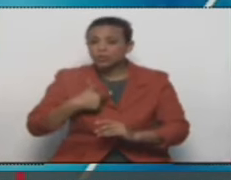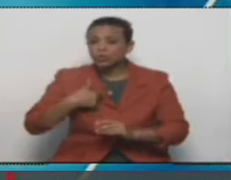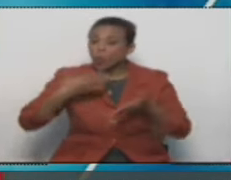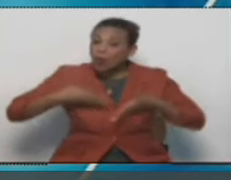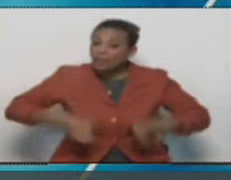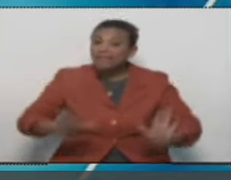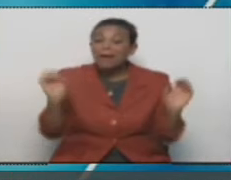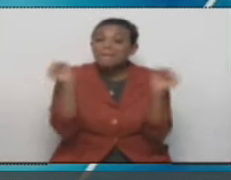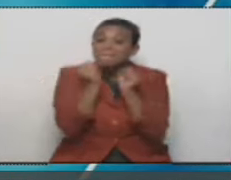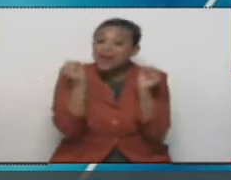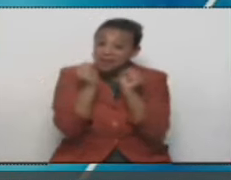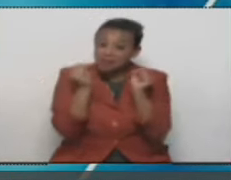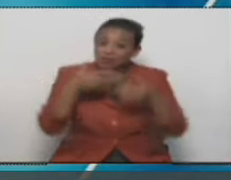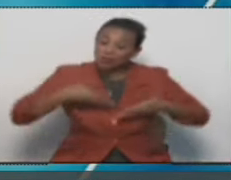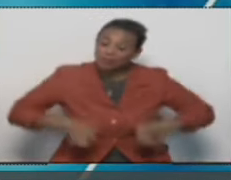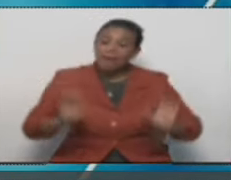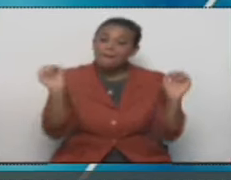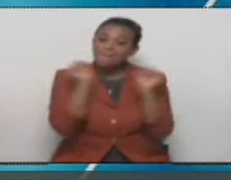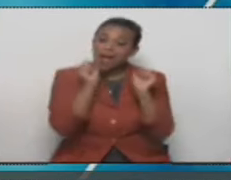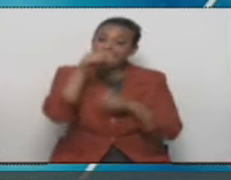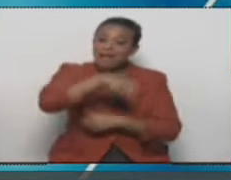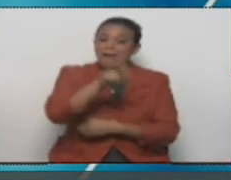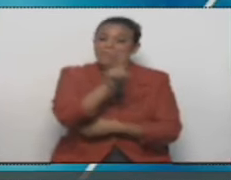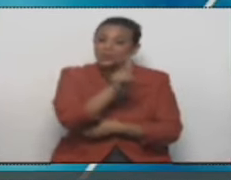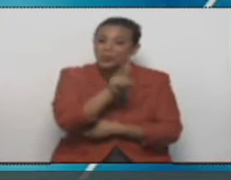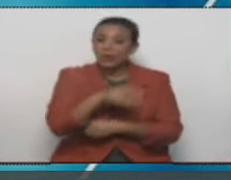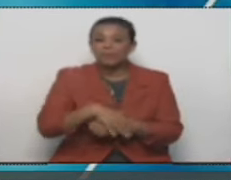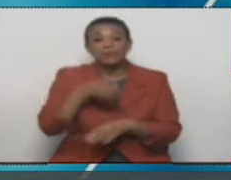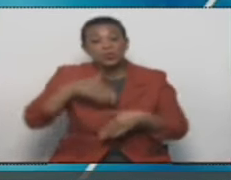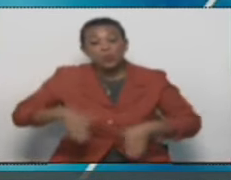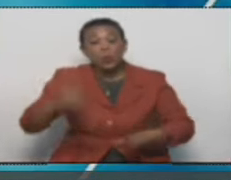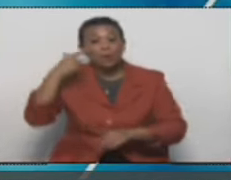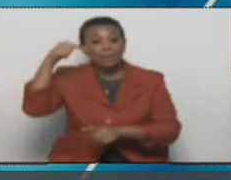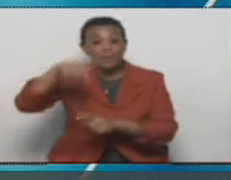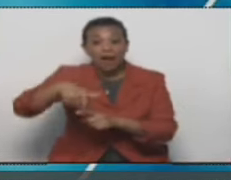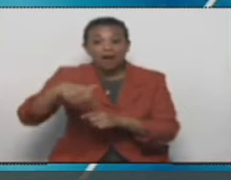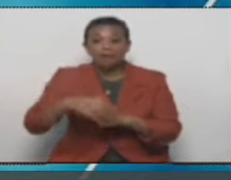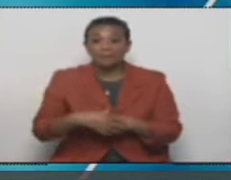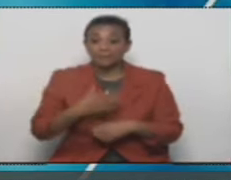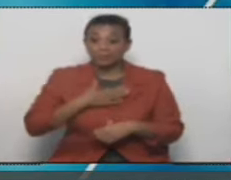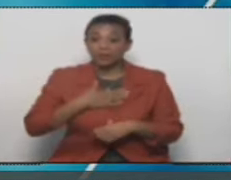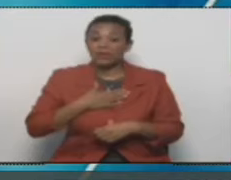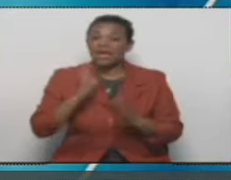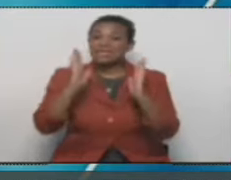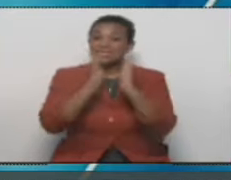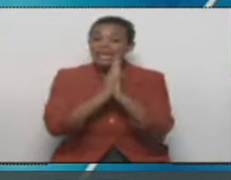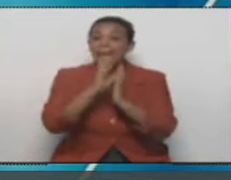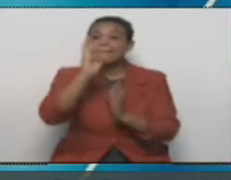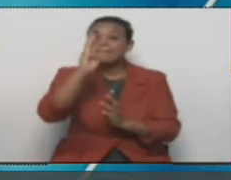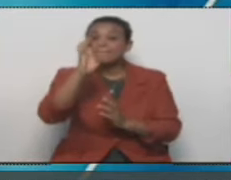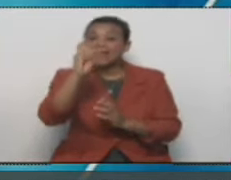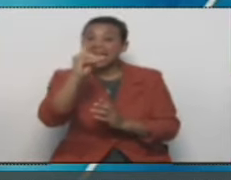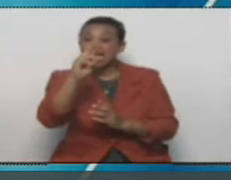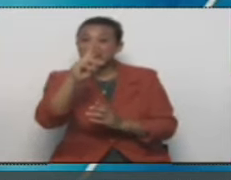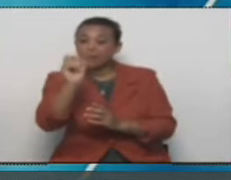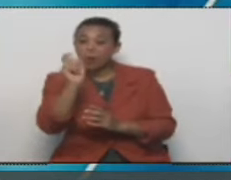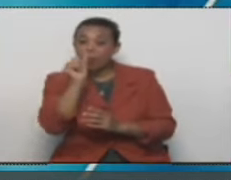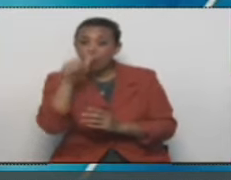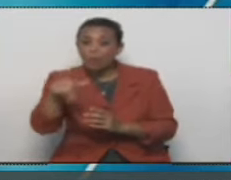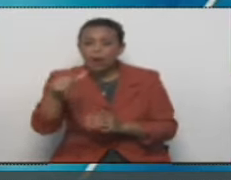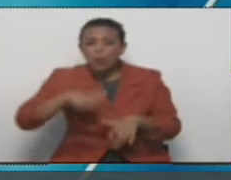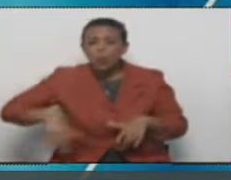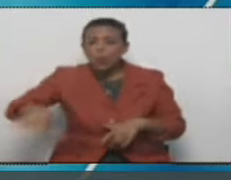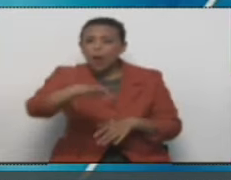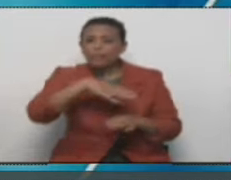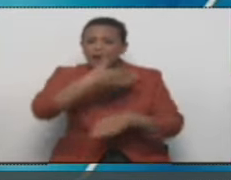yo nací en Mérida. Claro. Yo donde me crié, en San Pedro, esos son urbanizaciones, la